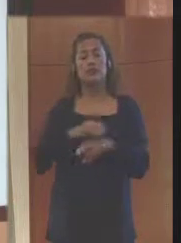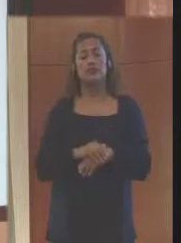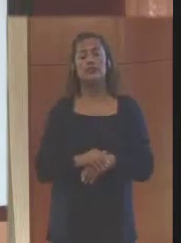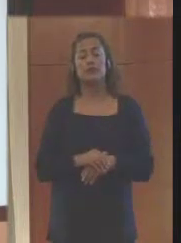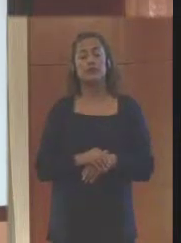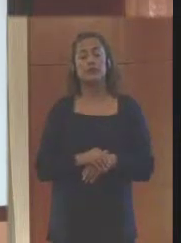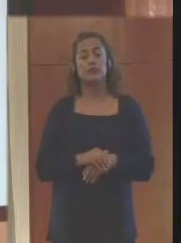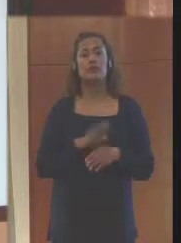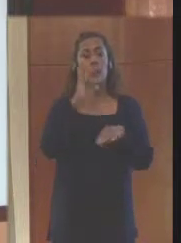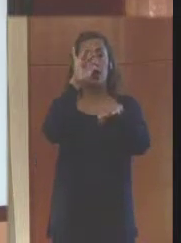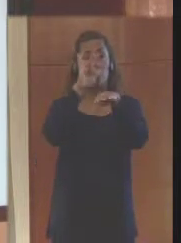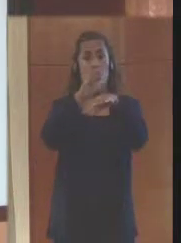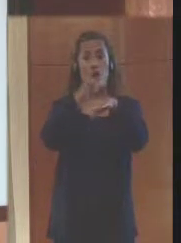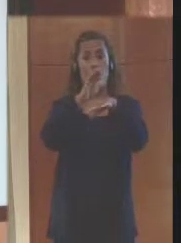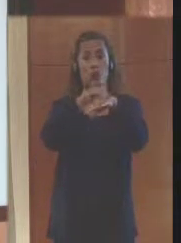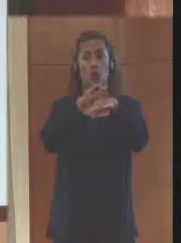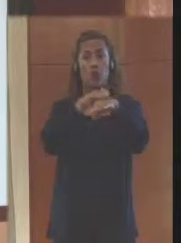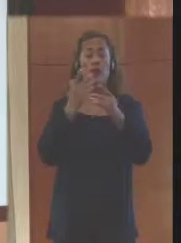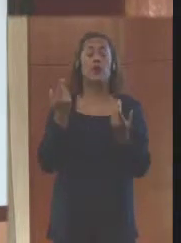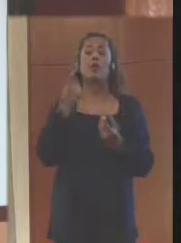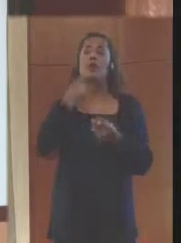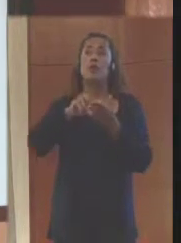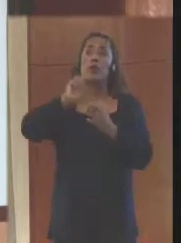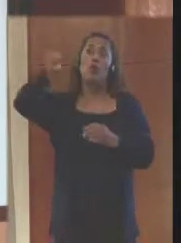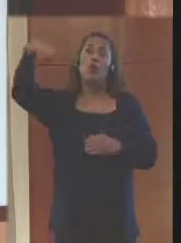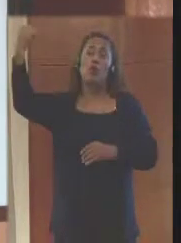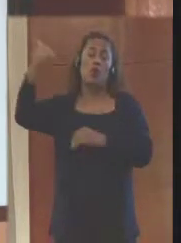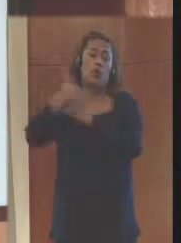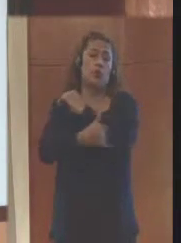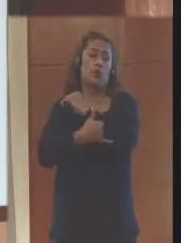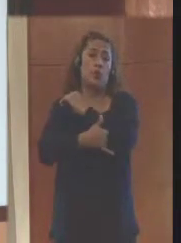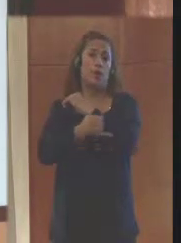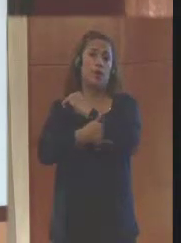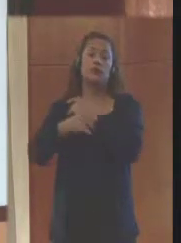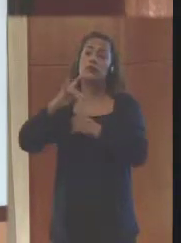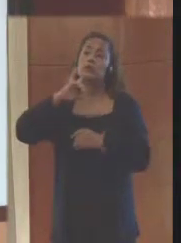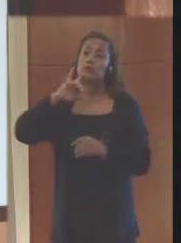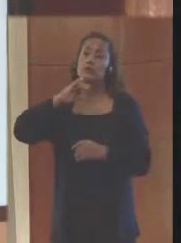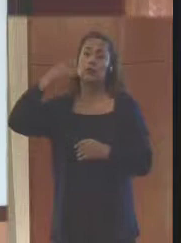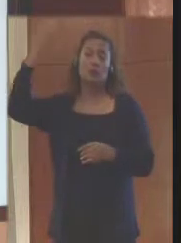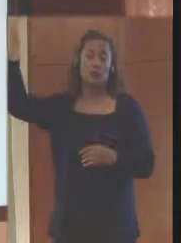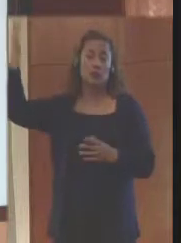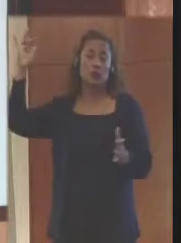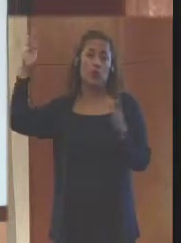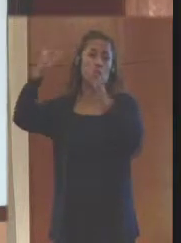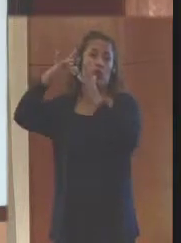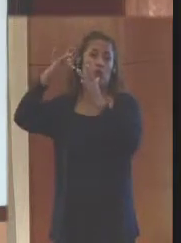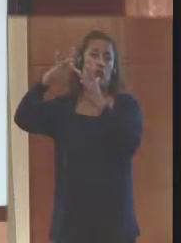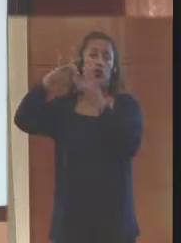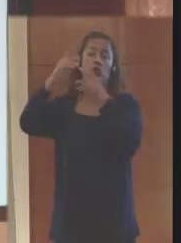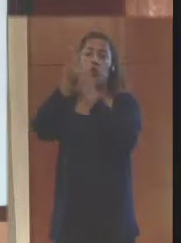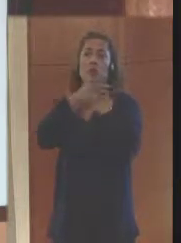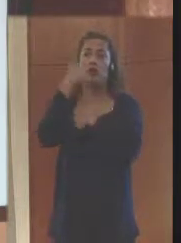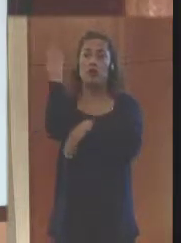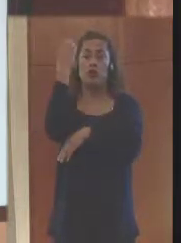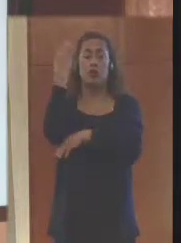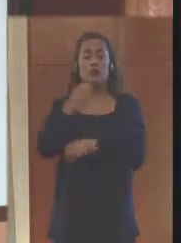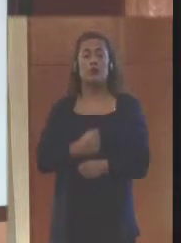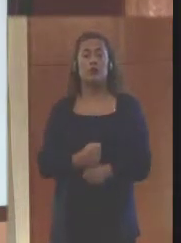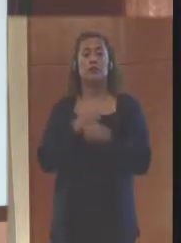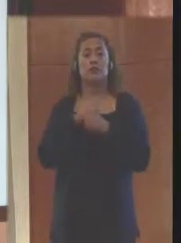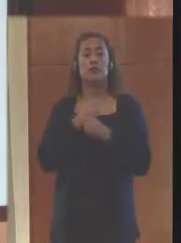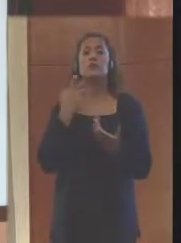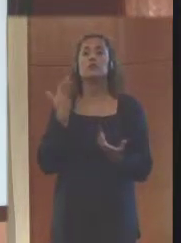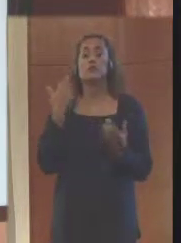la Oficina para Desastres en el Extranjero del Gobierno de Estados Unidos, el Consejo Colombiano de Seguridad,